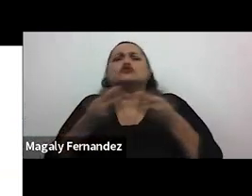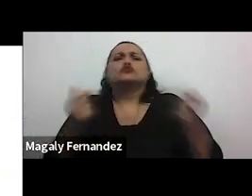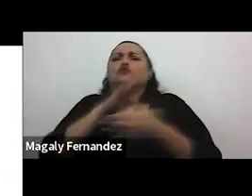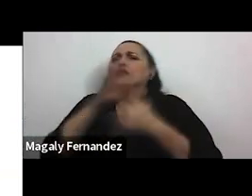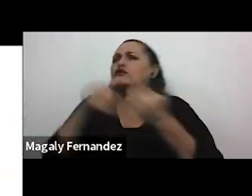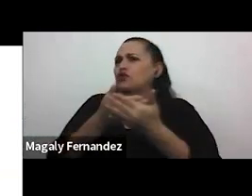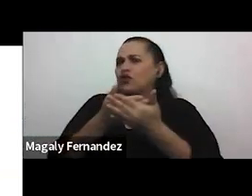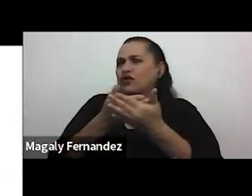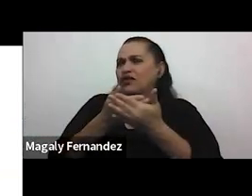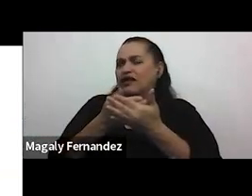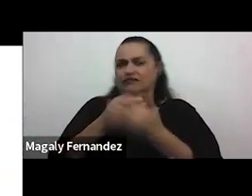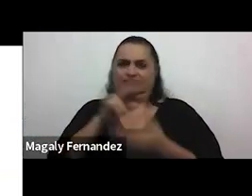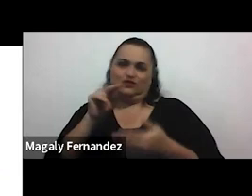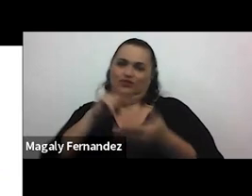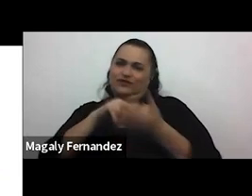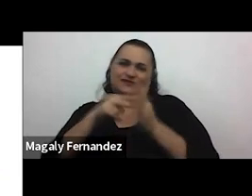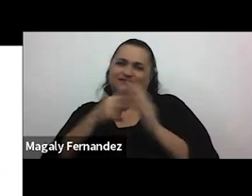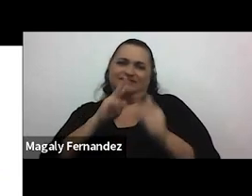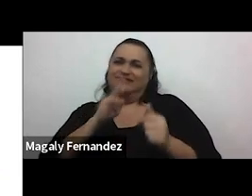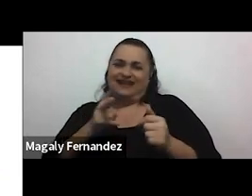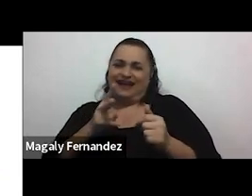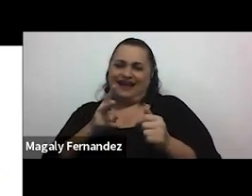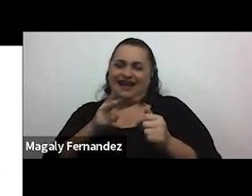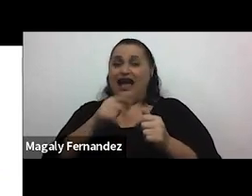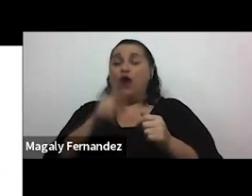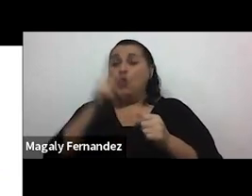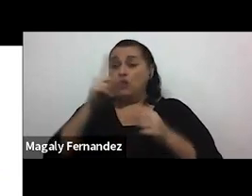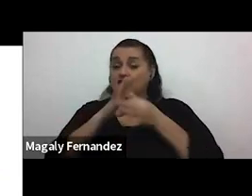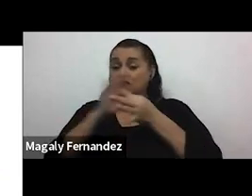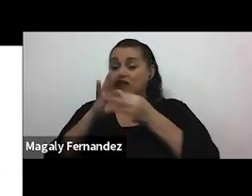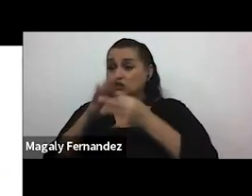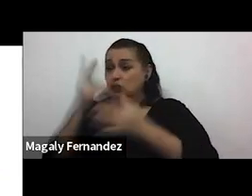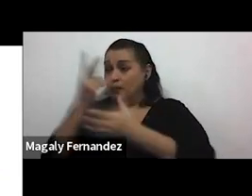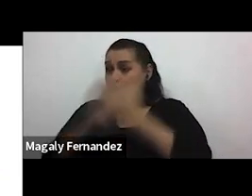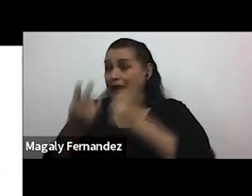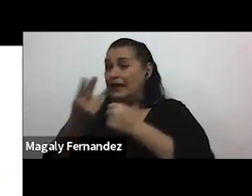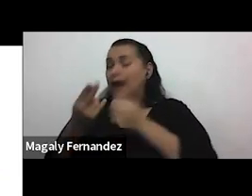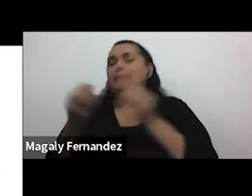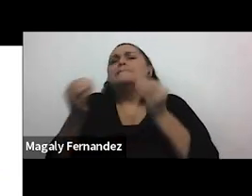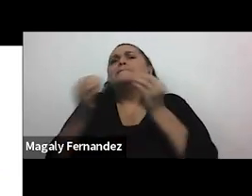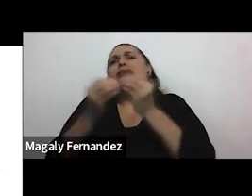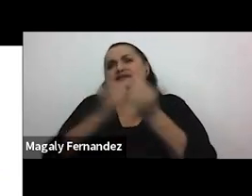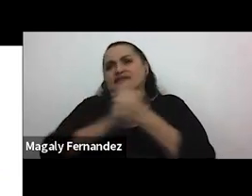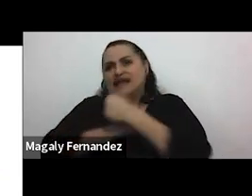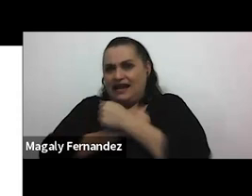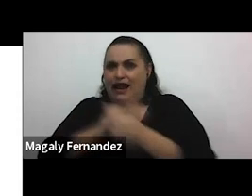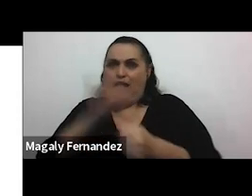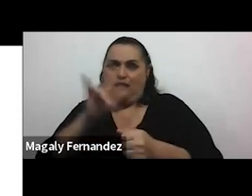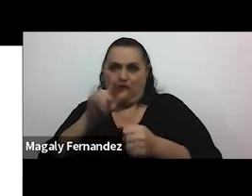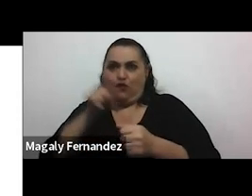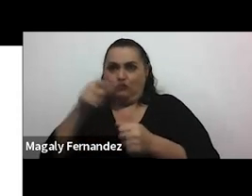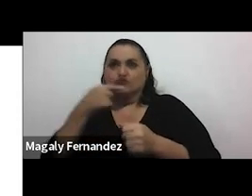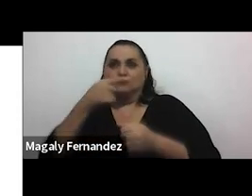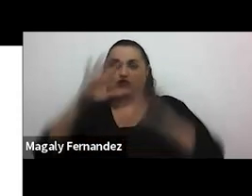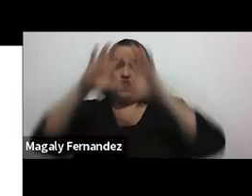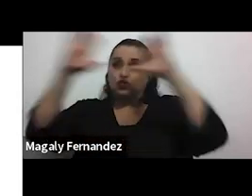sabemos que una relación de pareja trasciende el amor hay un montón de componentes como ustedes lo pusieron en la nuda de palabras que